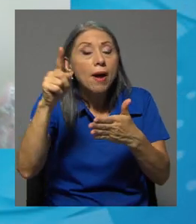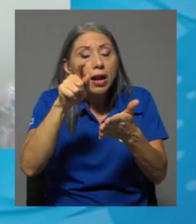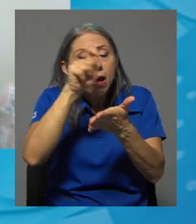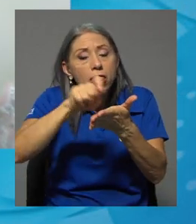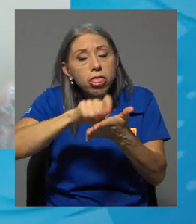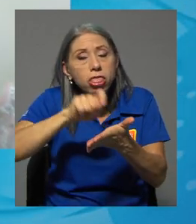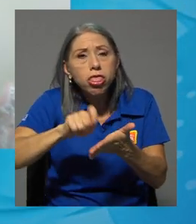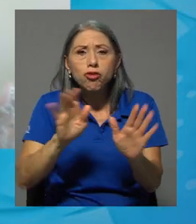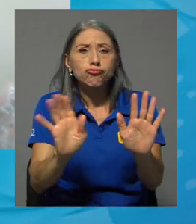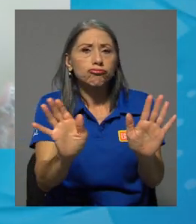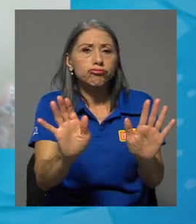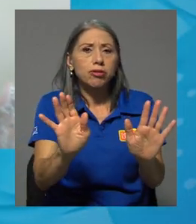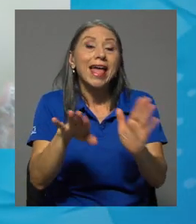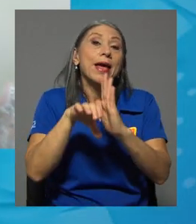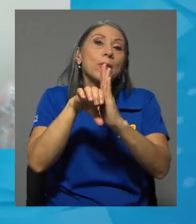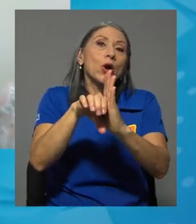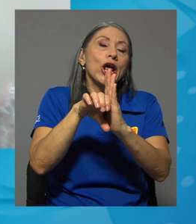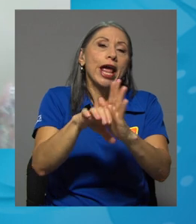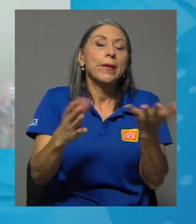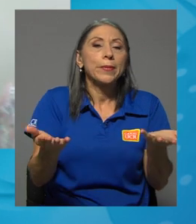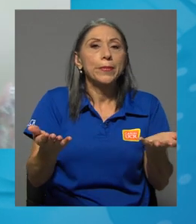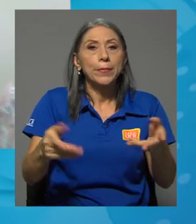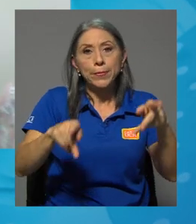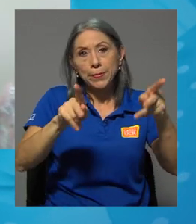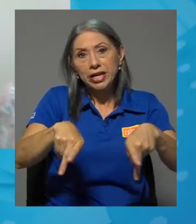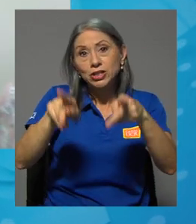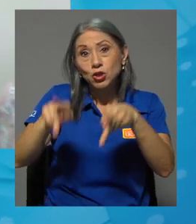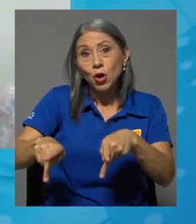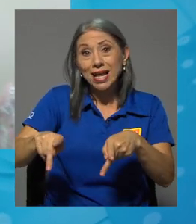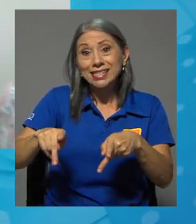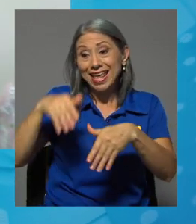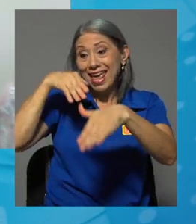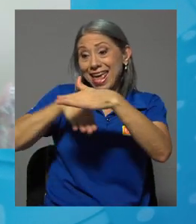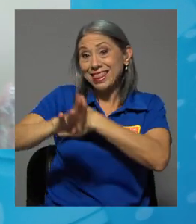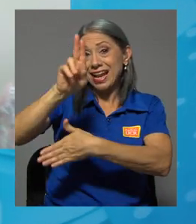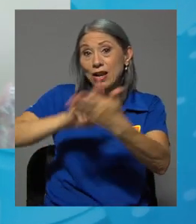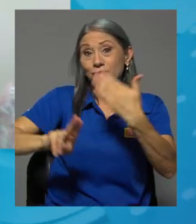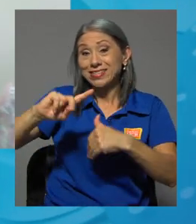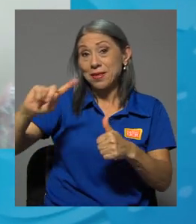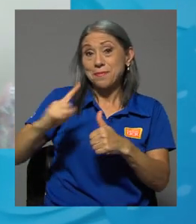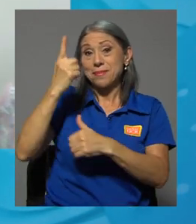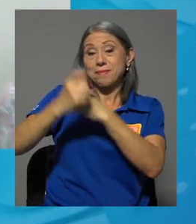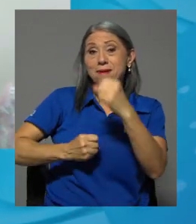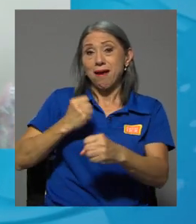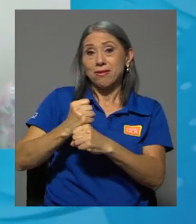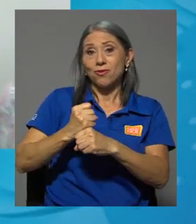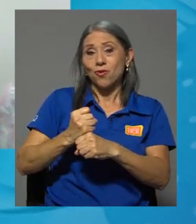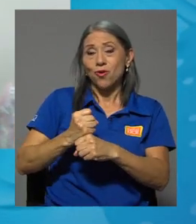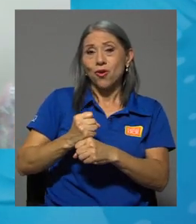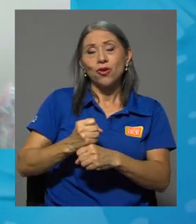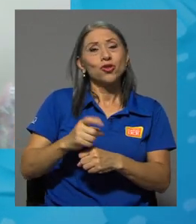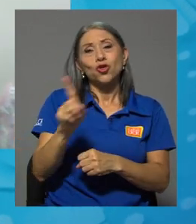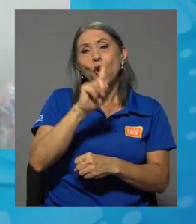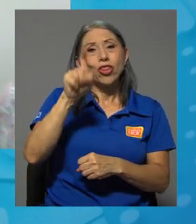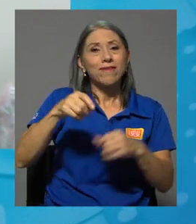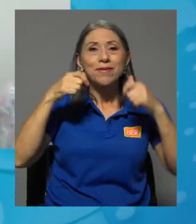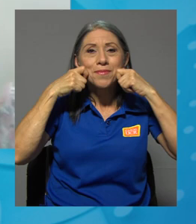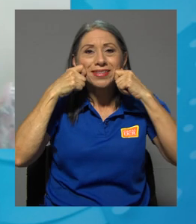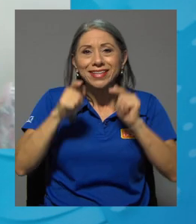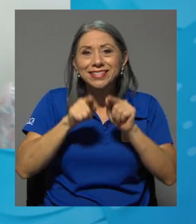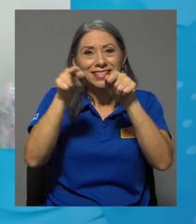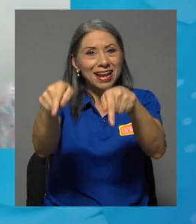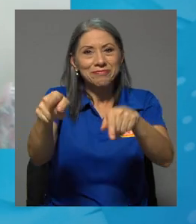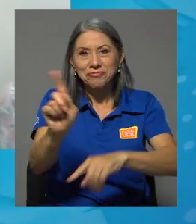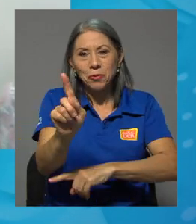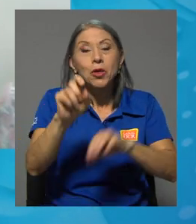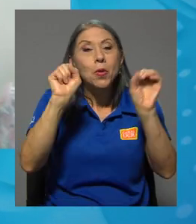completar su formulario, digamos, cuando, por ejemplo, las personas de primer ingreso, ¿verdad? No tienen que hacer este trámite presencial, sino